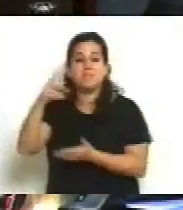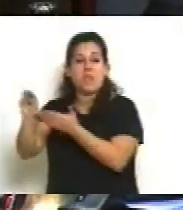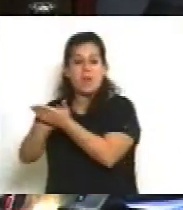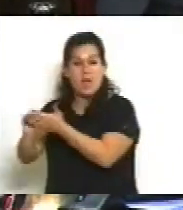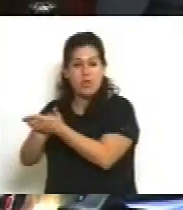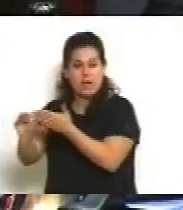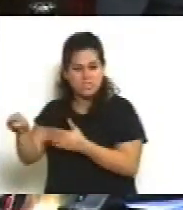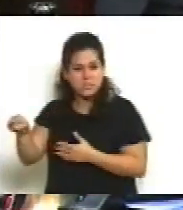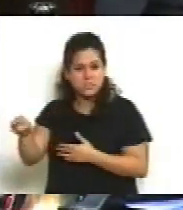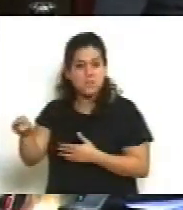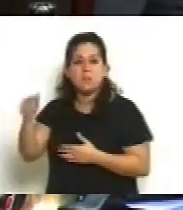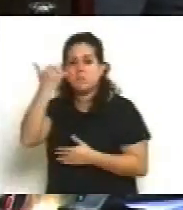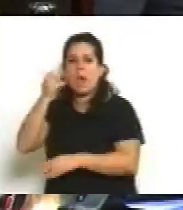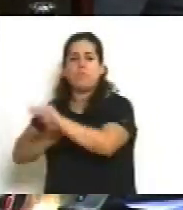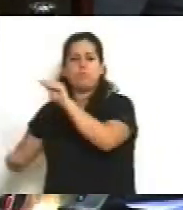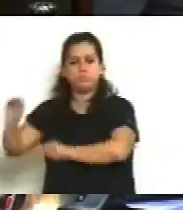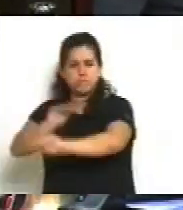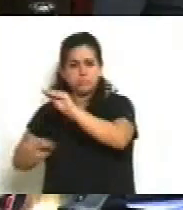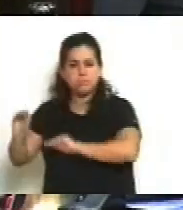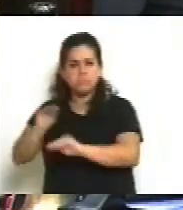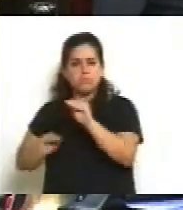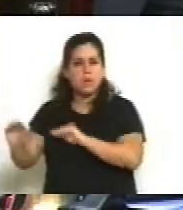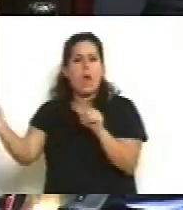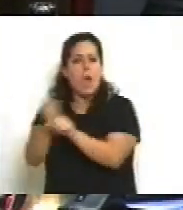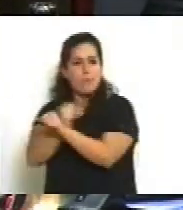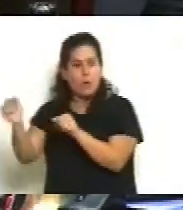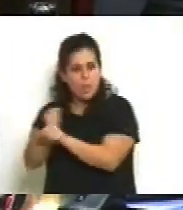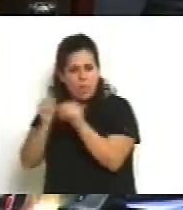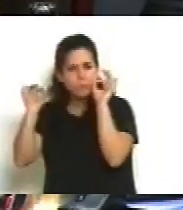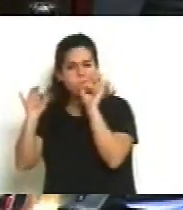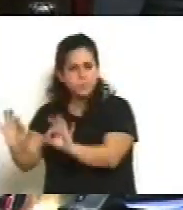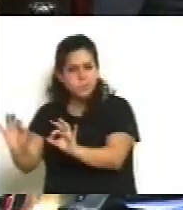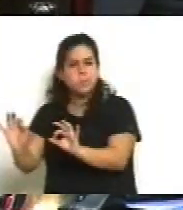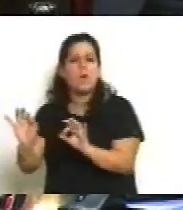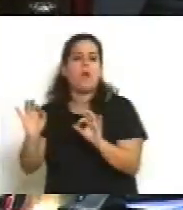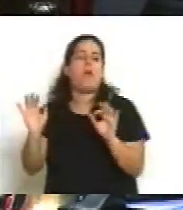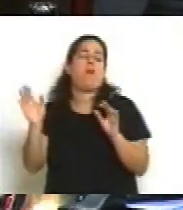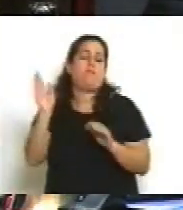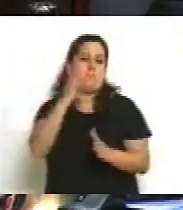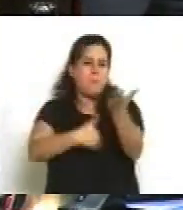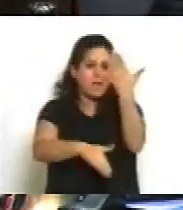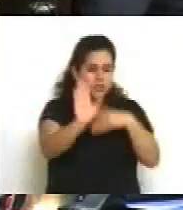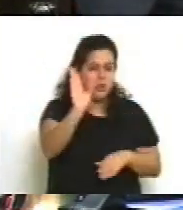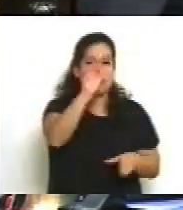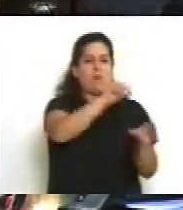con las modificaciones introducidas al dictamen de mayoría